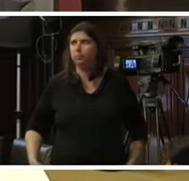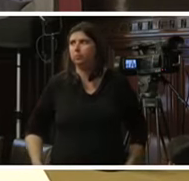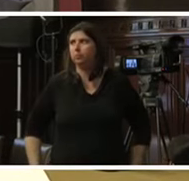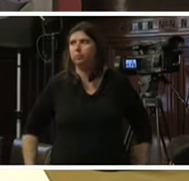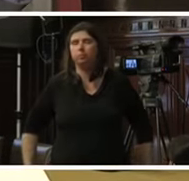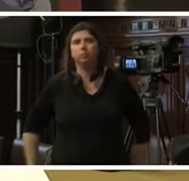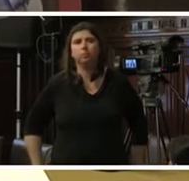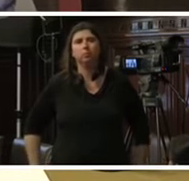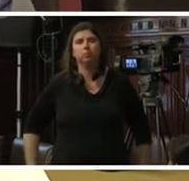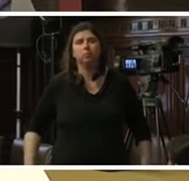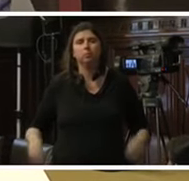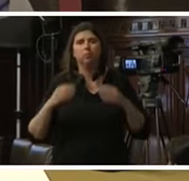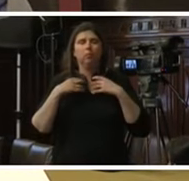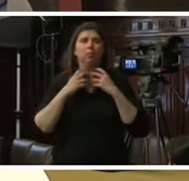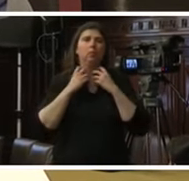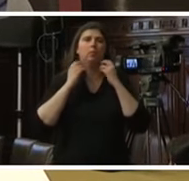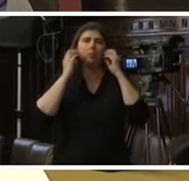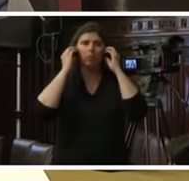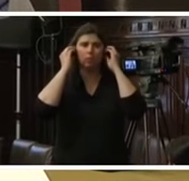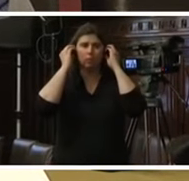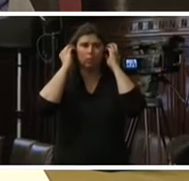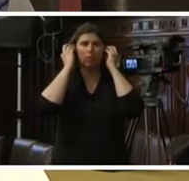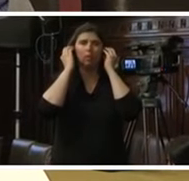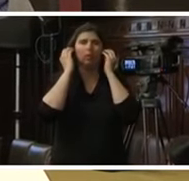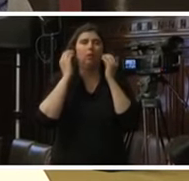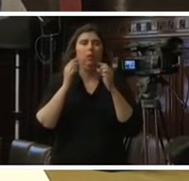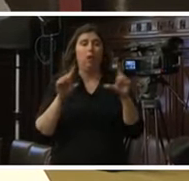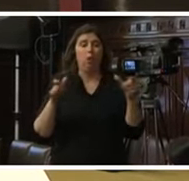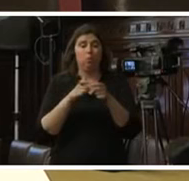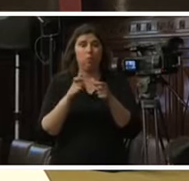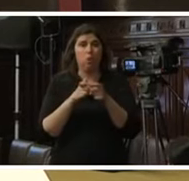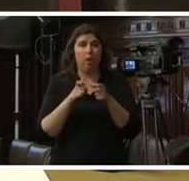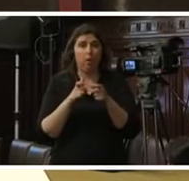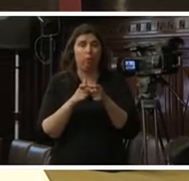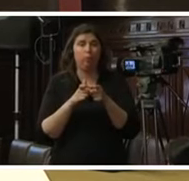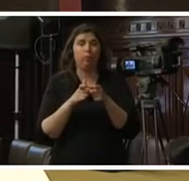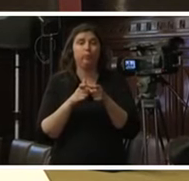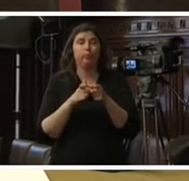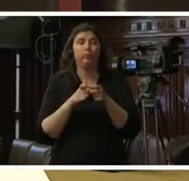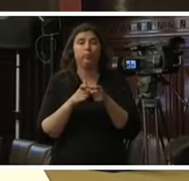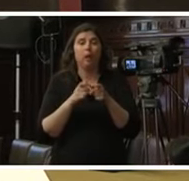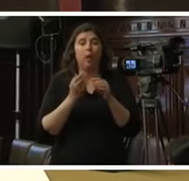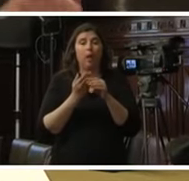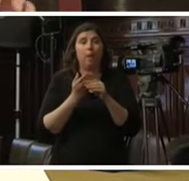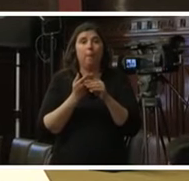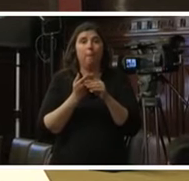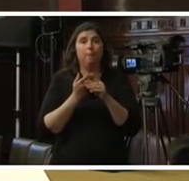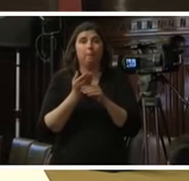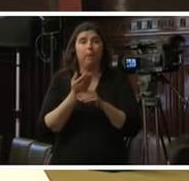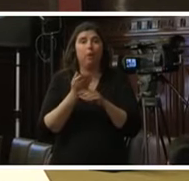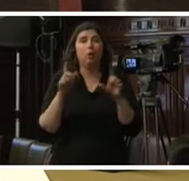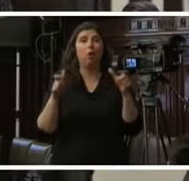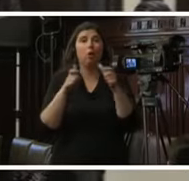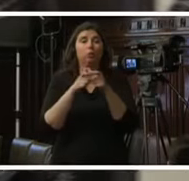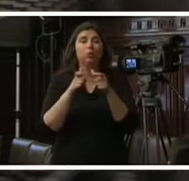thank you comisioner I invite comisioner Vargas for his intervention si presidenta muchas gracias y